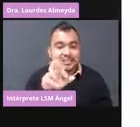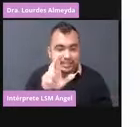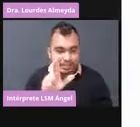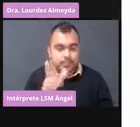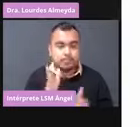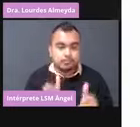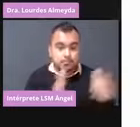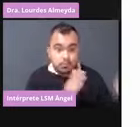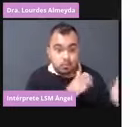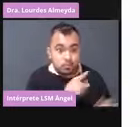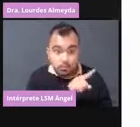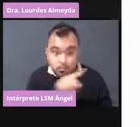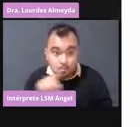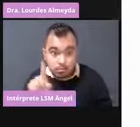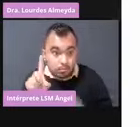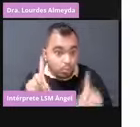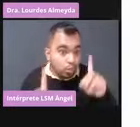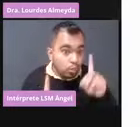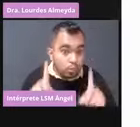alguna duda con esa vacuna?